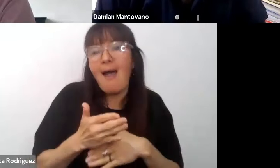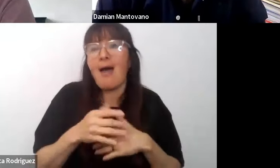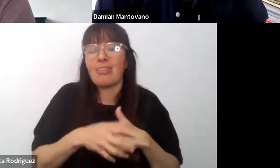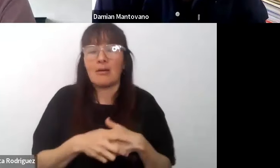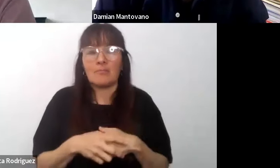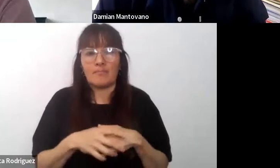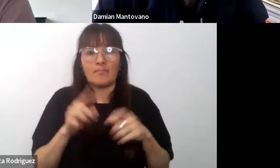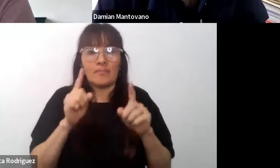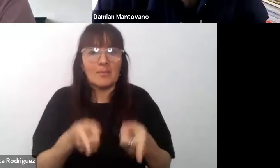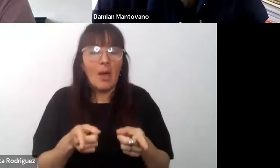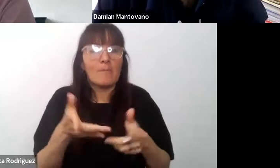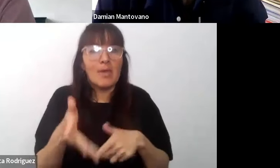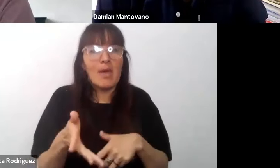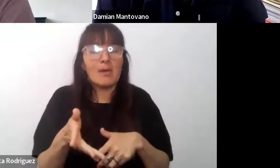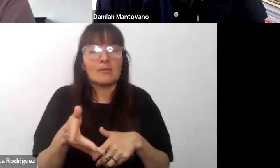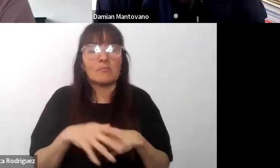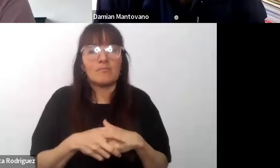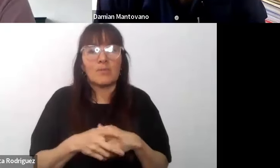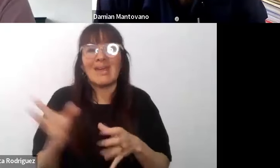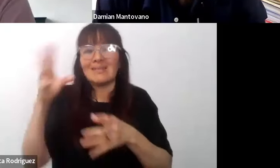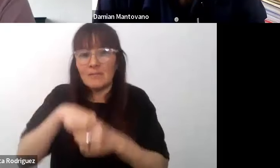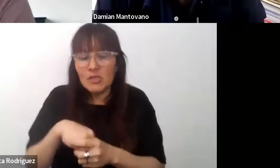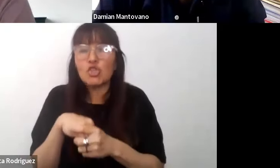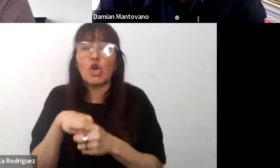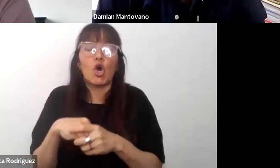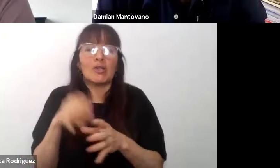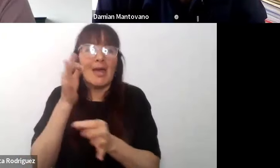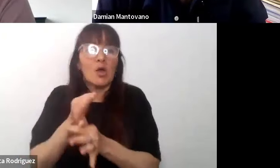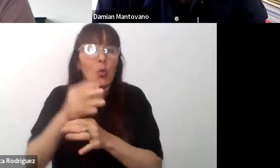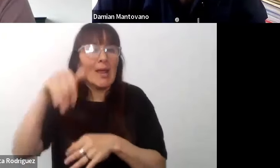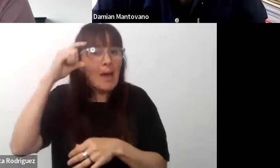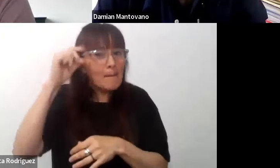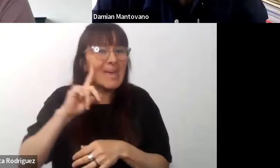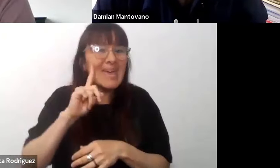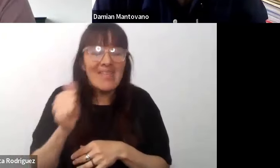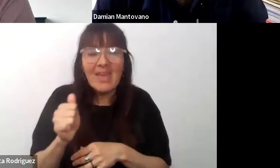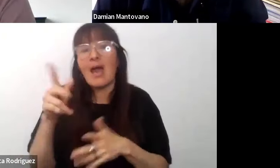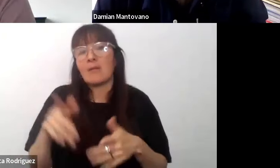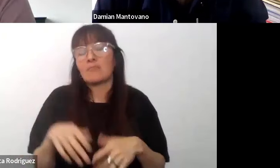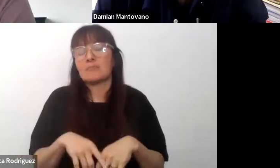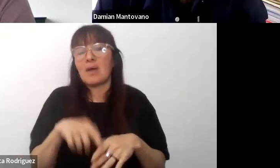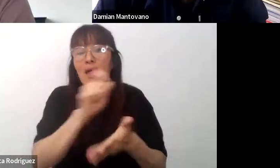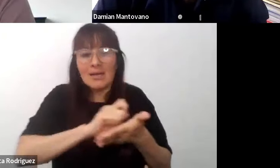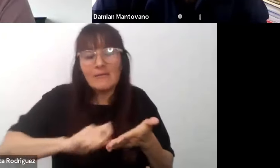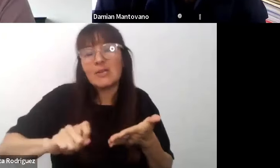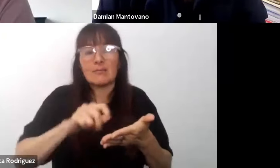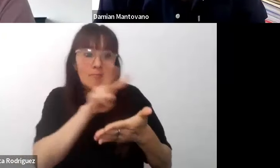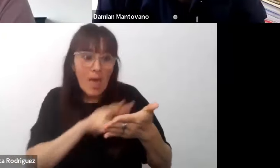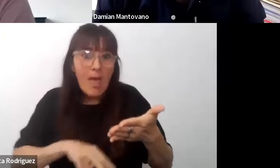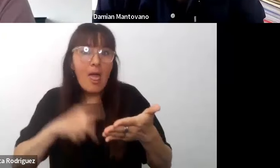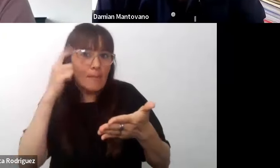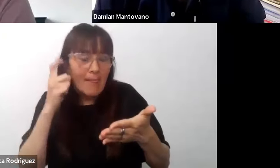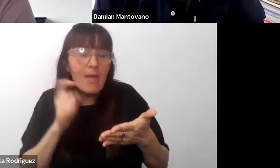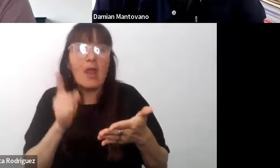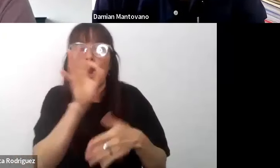intervención de la modalidad de educación especial en la escuela media alfabetización de estudiantes con discapacidad o